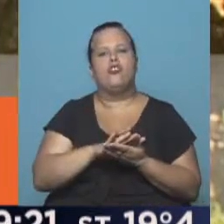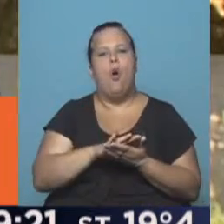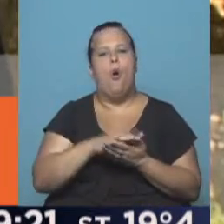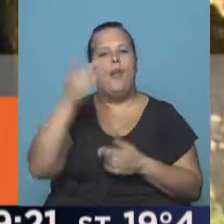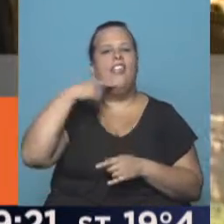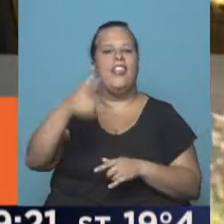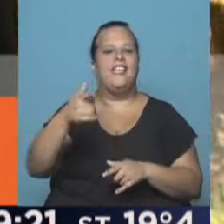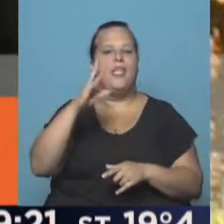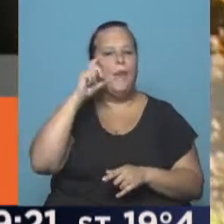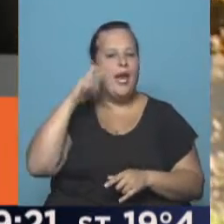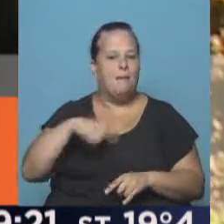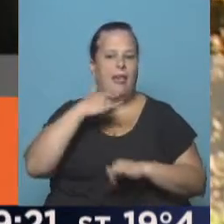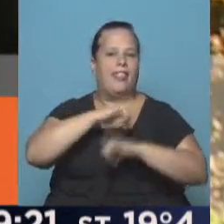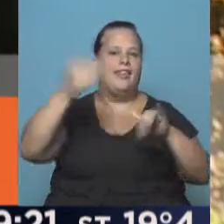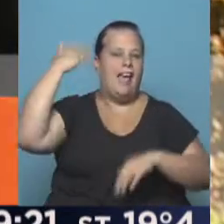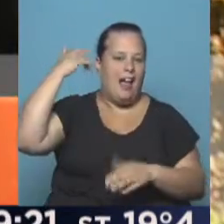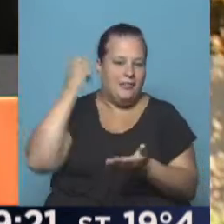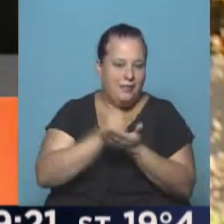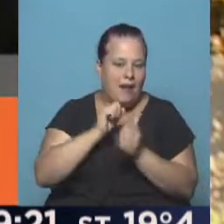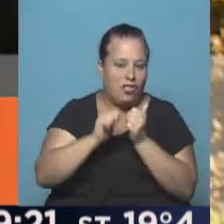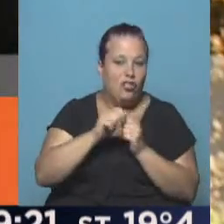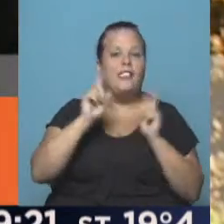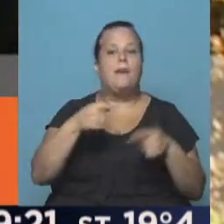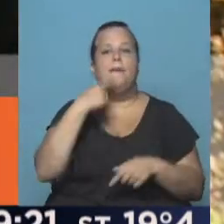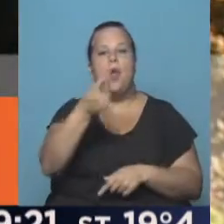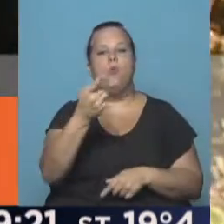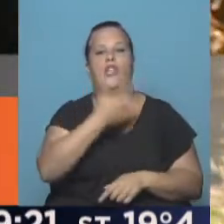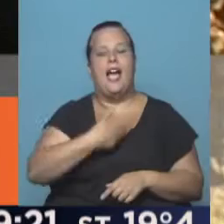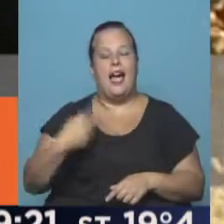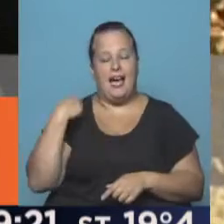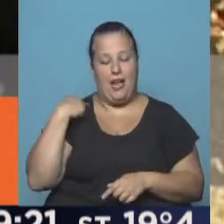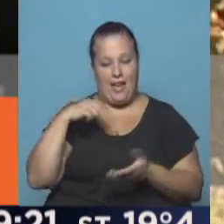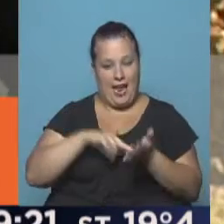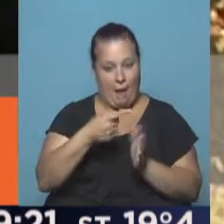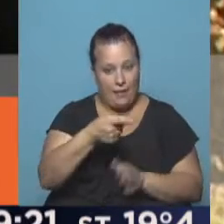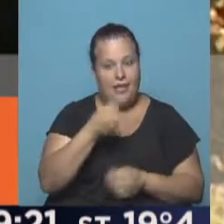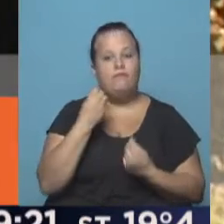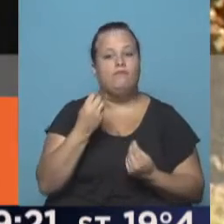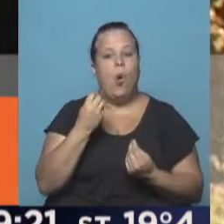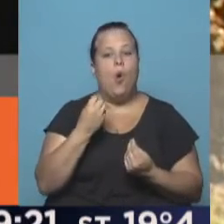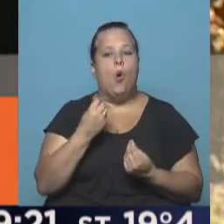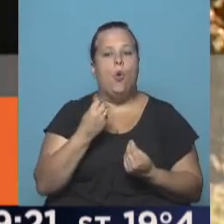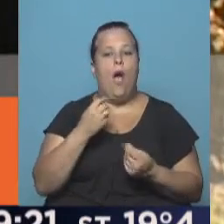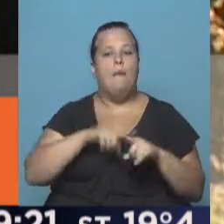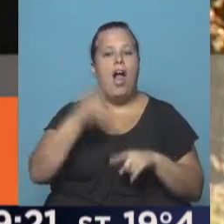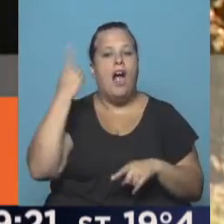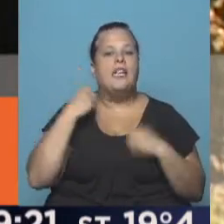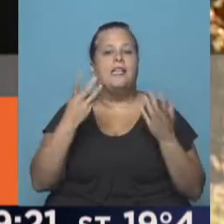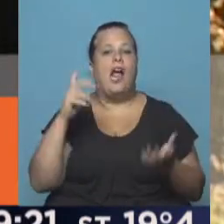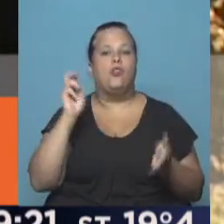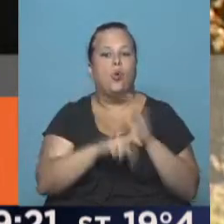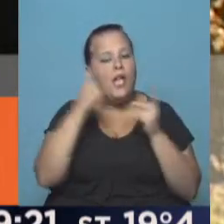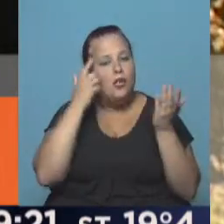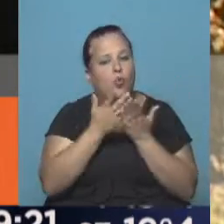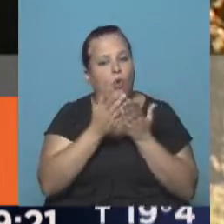apocalipsis que deslizó Sergio Berman. Y por otro lado, preguntarle al jefe de gobierno porteño, ¿qué dejó el paro de ayer del subte? ¿Qué